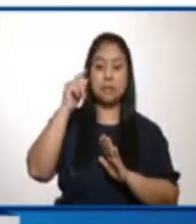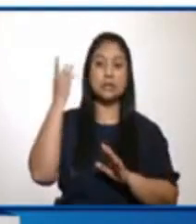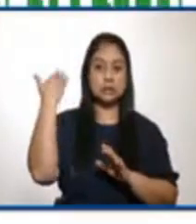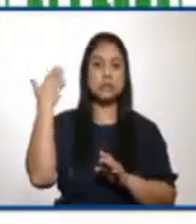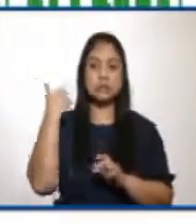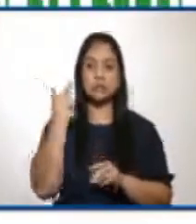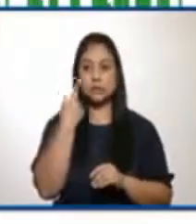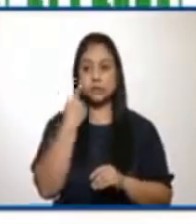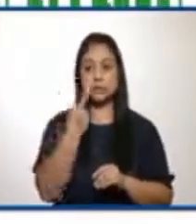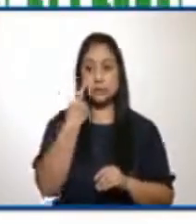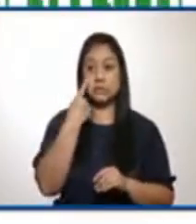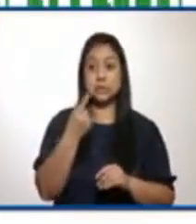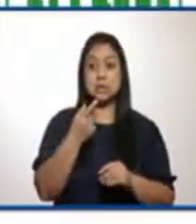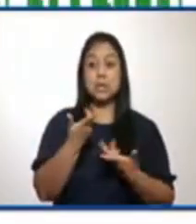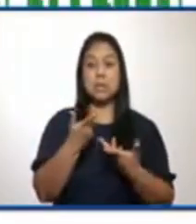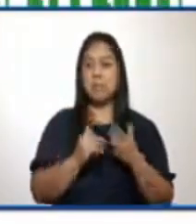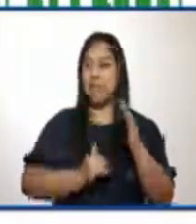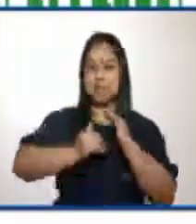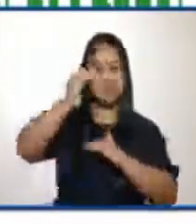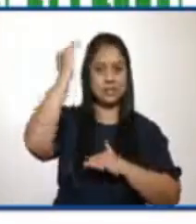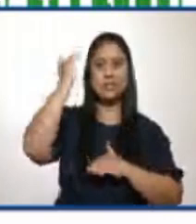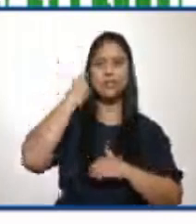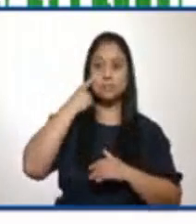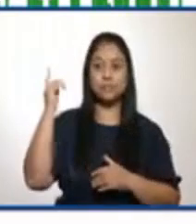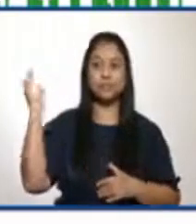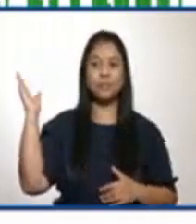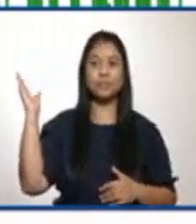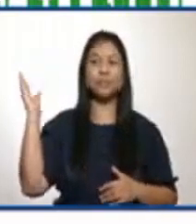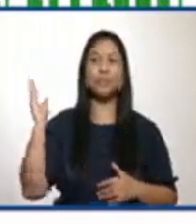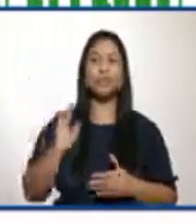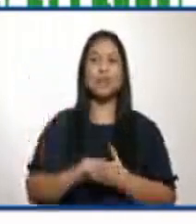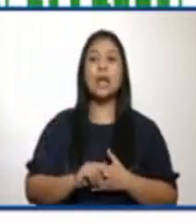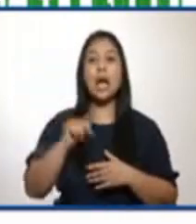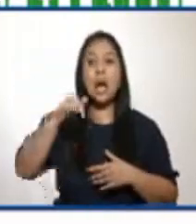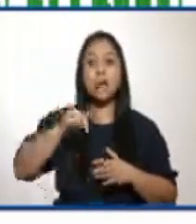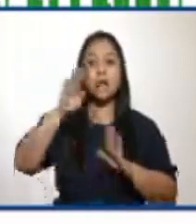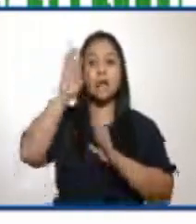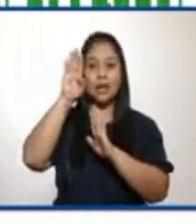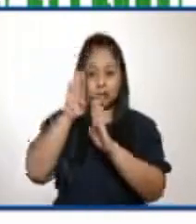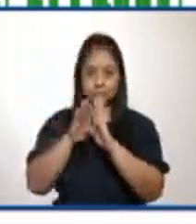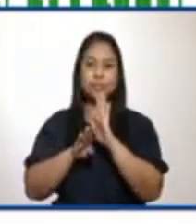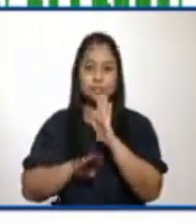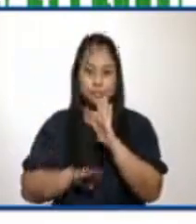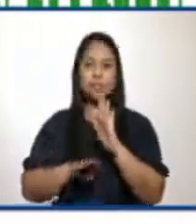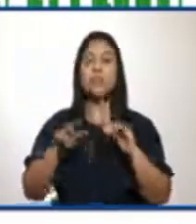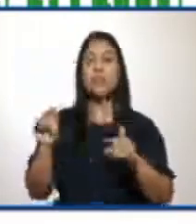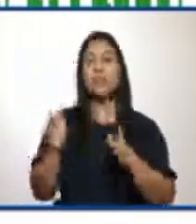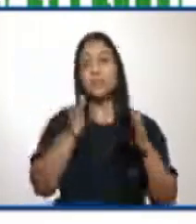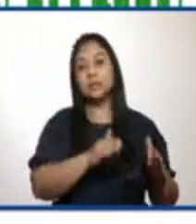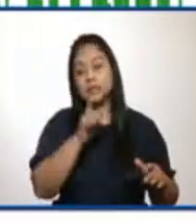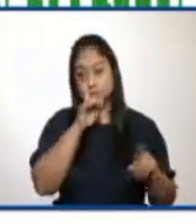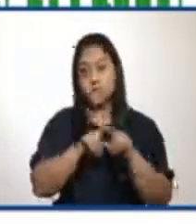del mes, muchísimo más alto, el cual ha descendido a la fecha. En cuanto a los